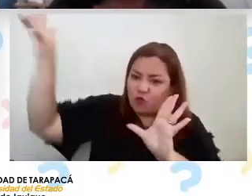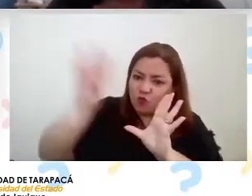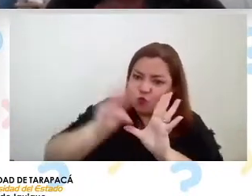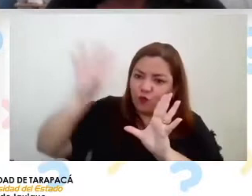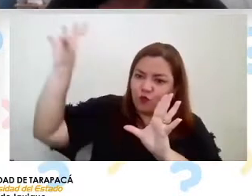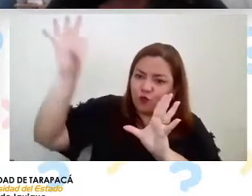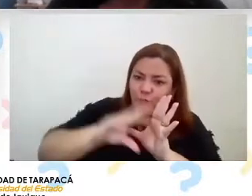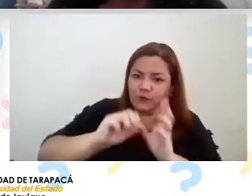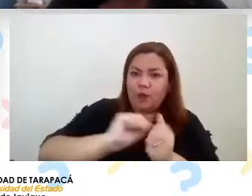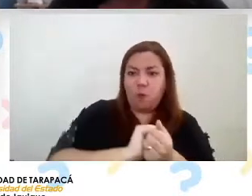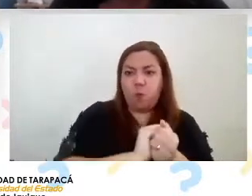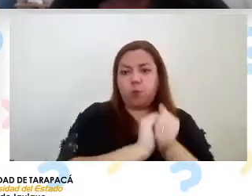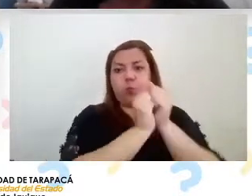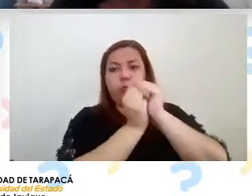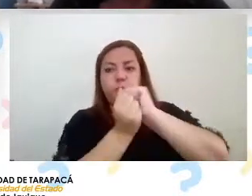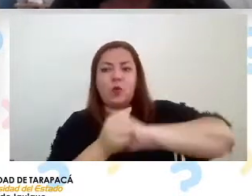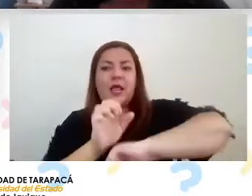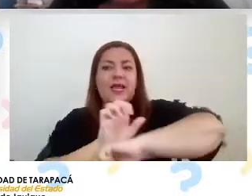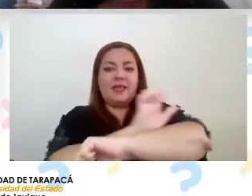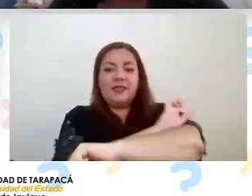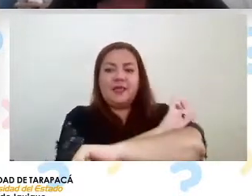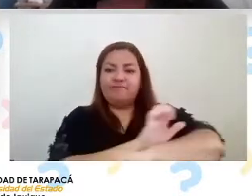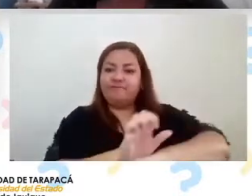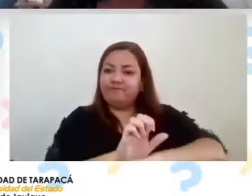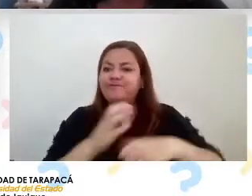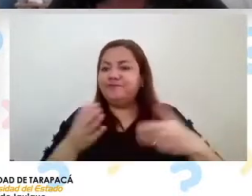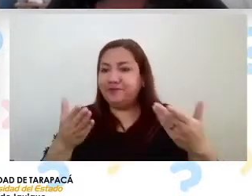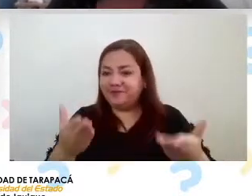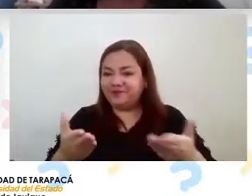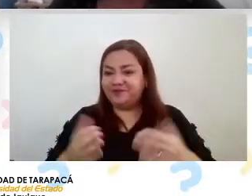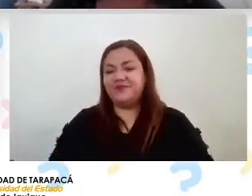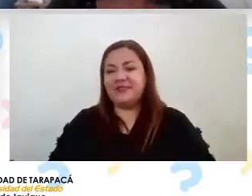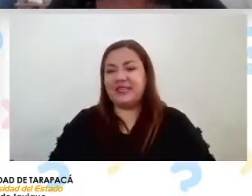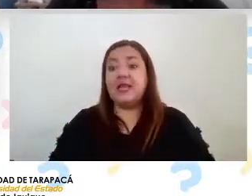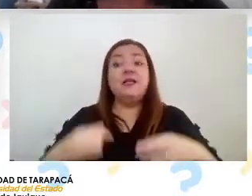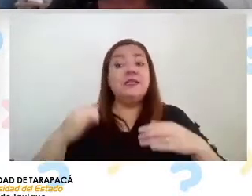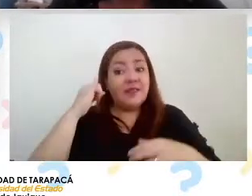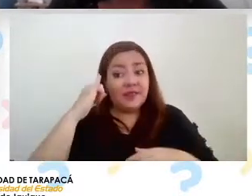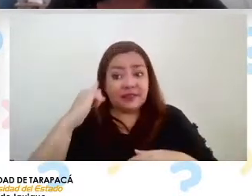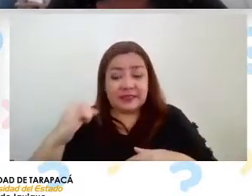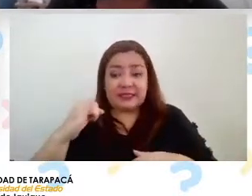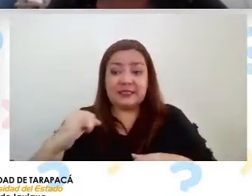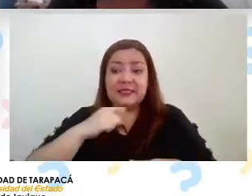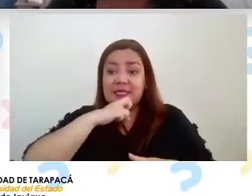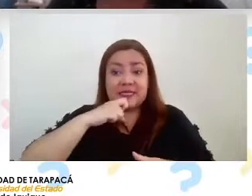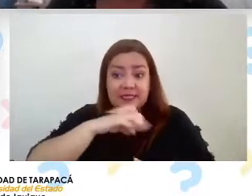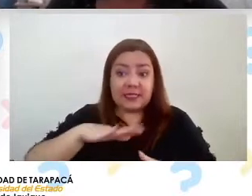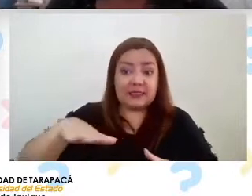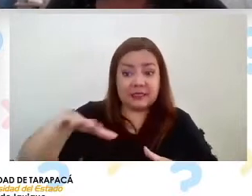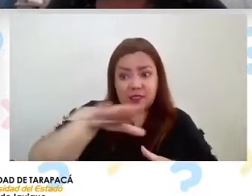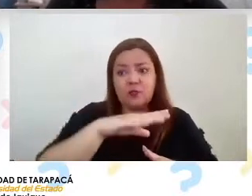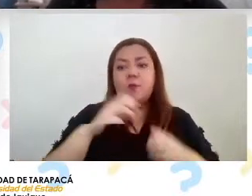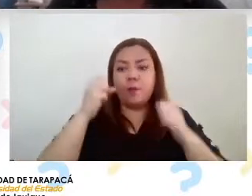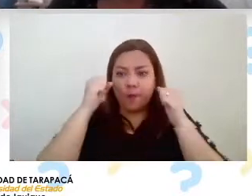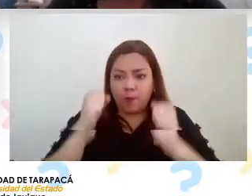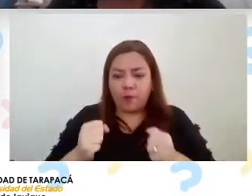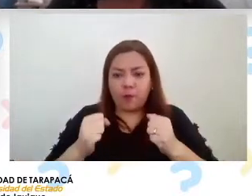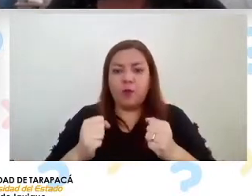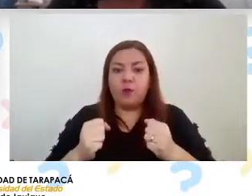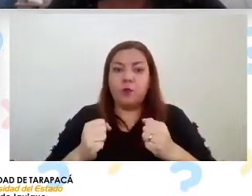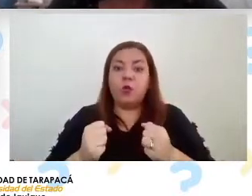eléctrica mediante estos paneles solares. Así que sí, en el desierto sí podemos generar vida